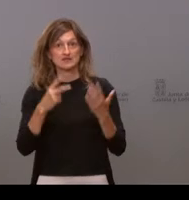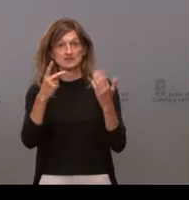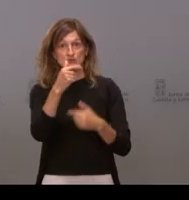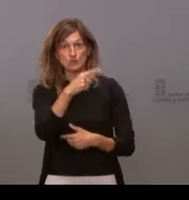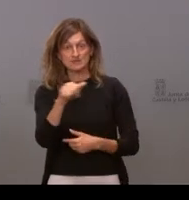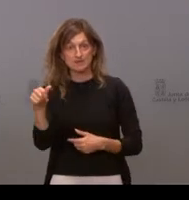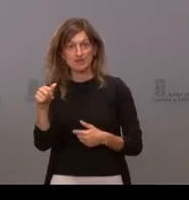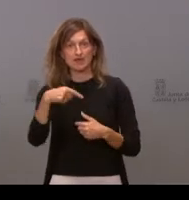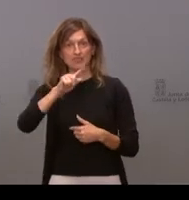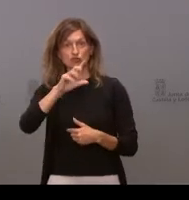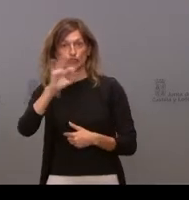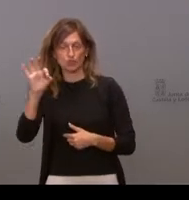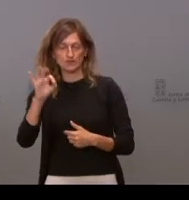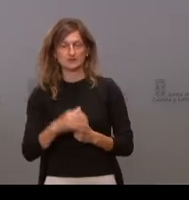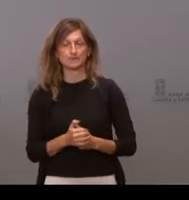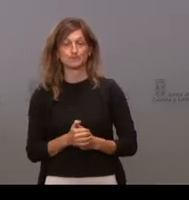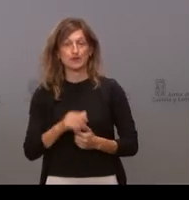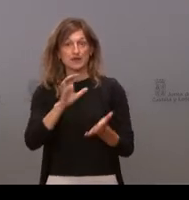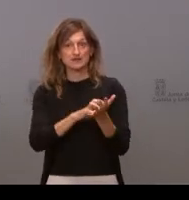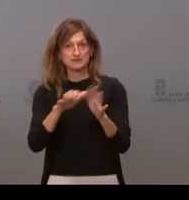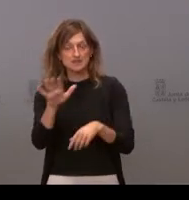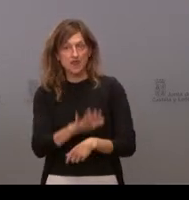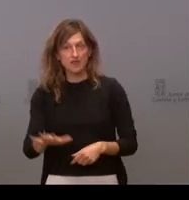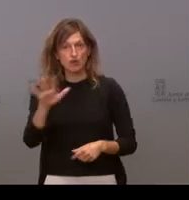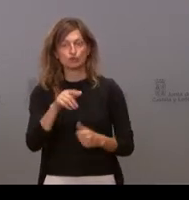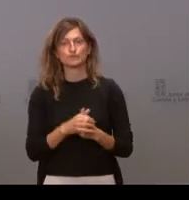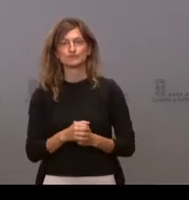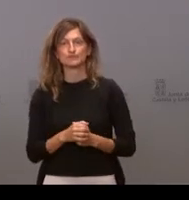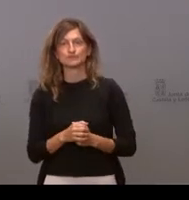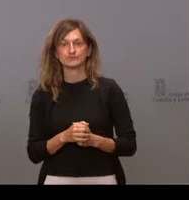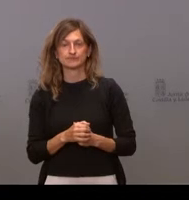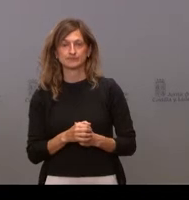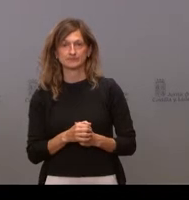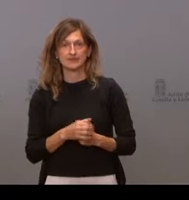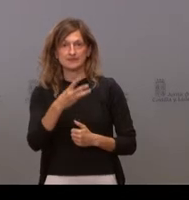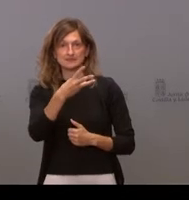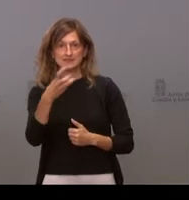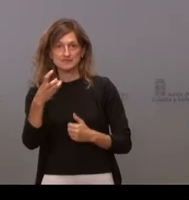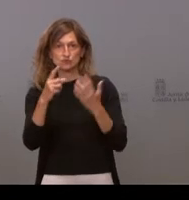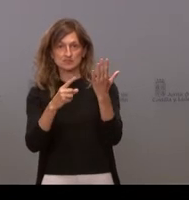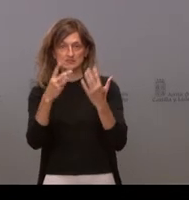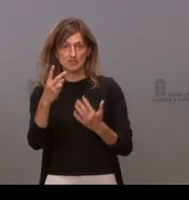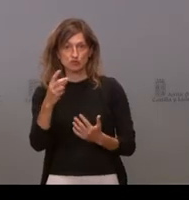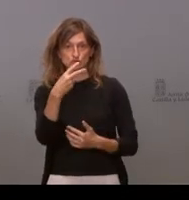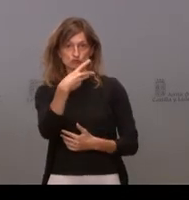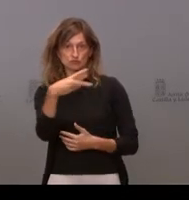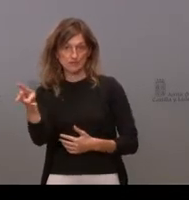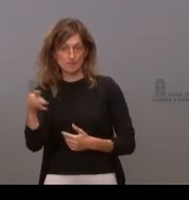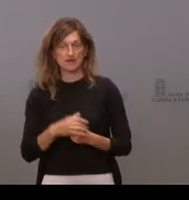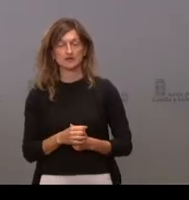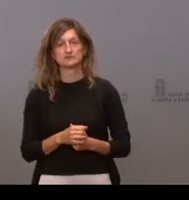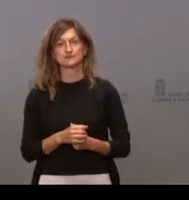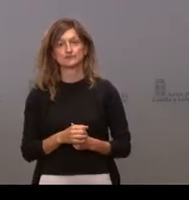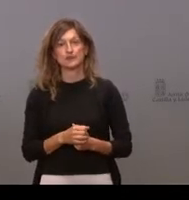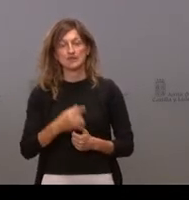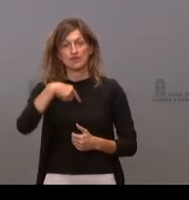de 150. En nuestra comunidad estamos en 362 en 14 días y